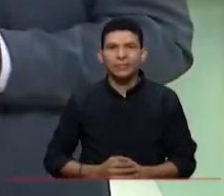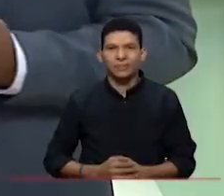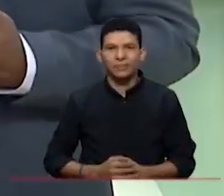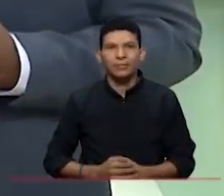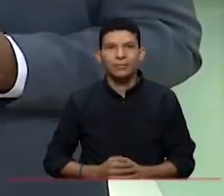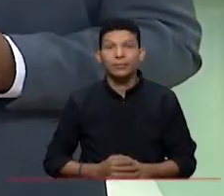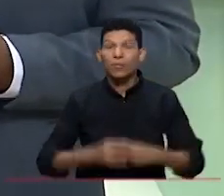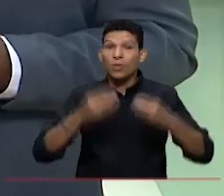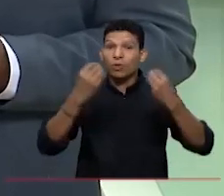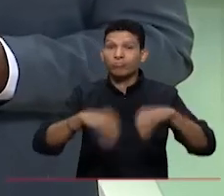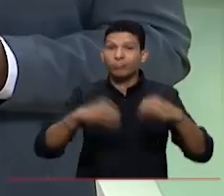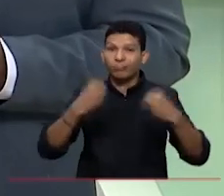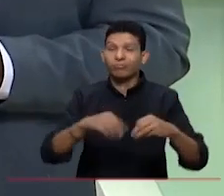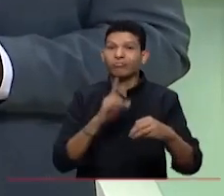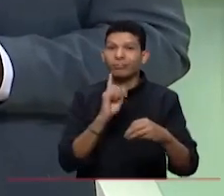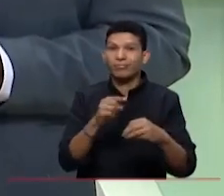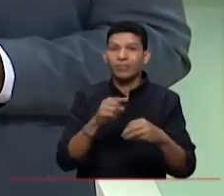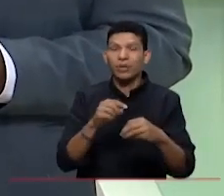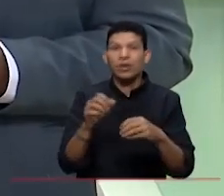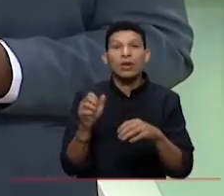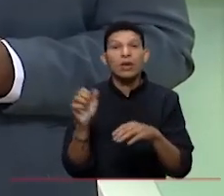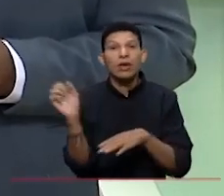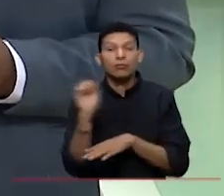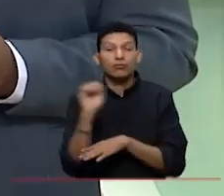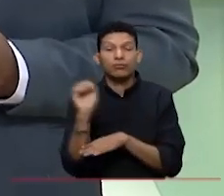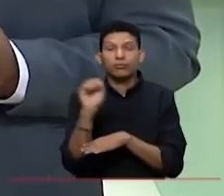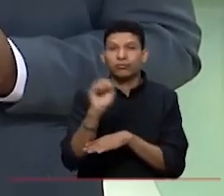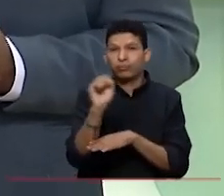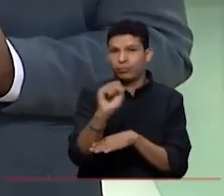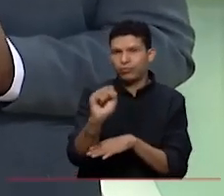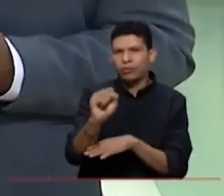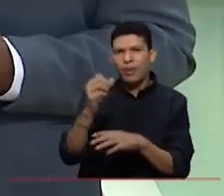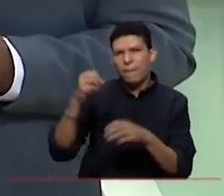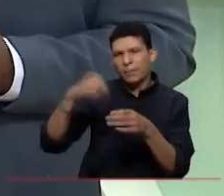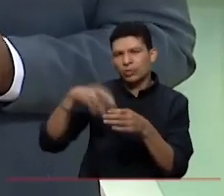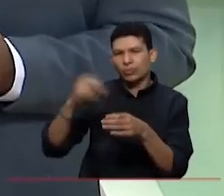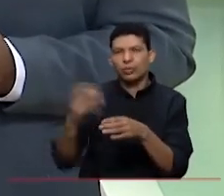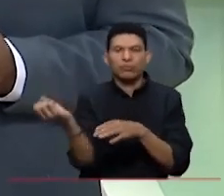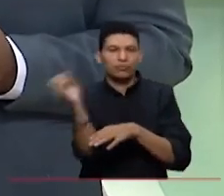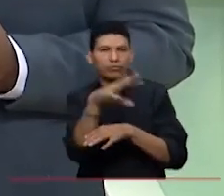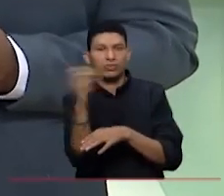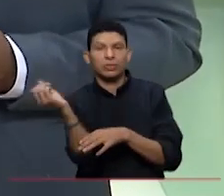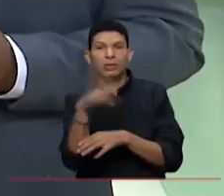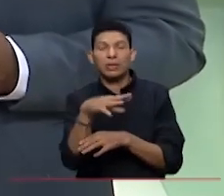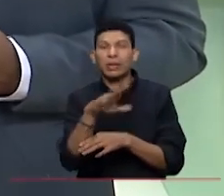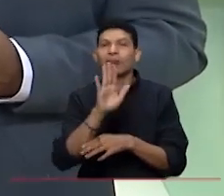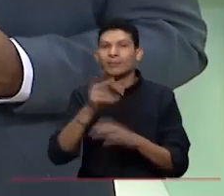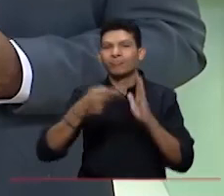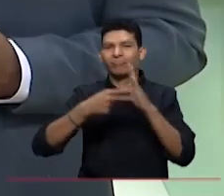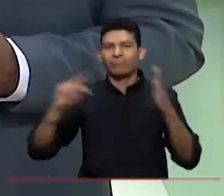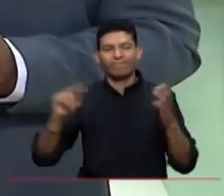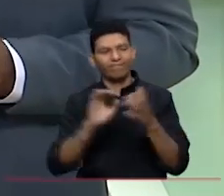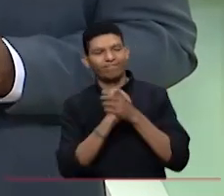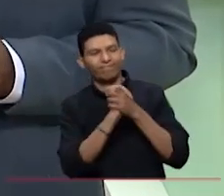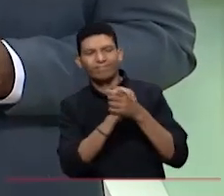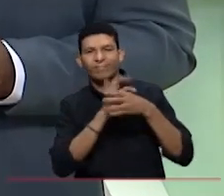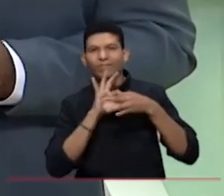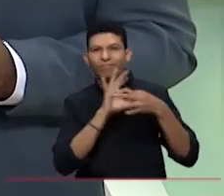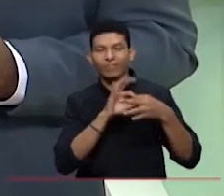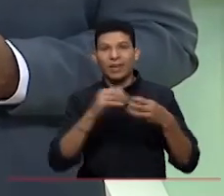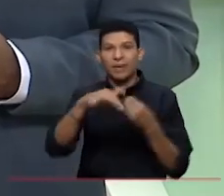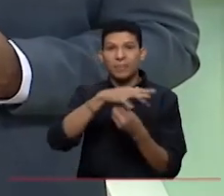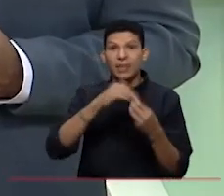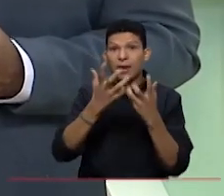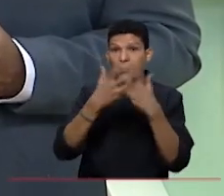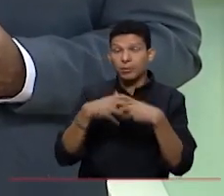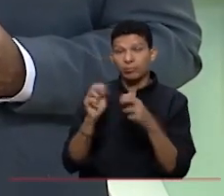En Tuluá, los vehículos que hacen la recolección de residuos sólidos funcionan con tecnología amigable con el ambiente. Según la empresa,